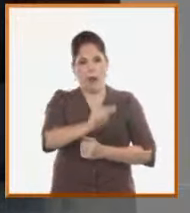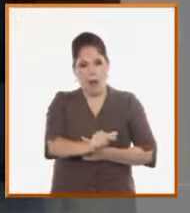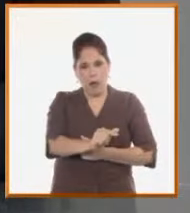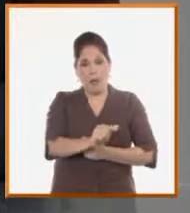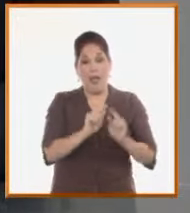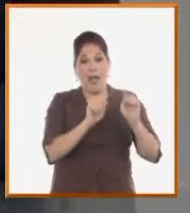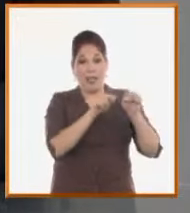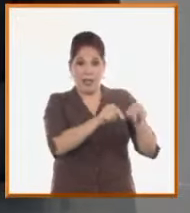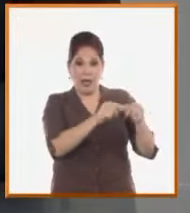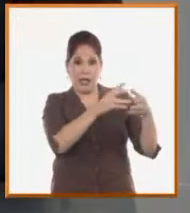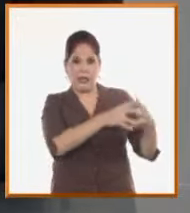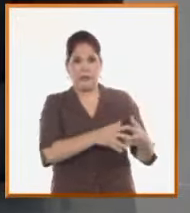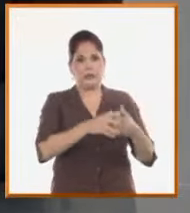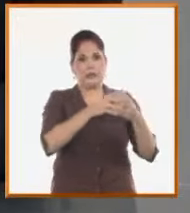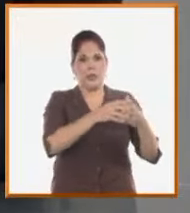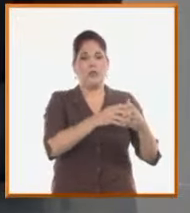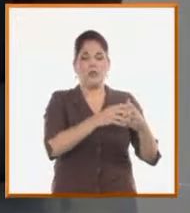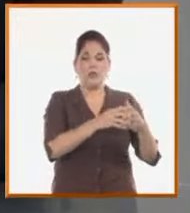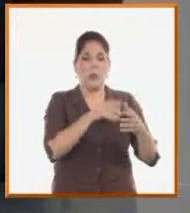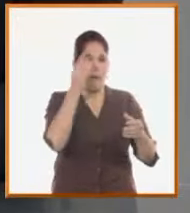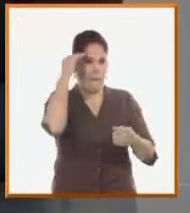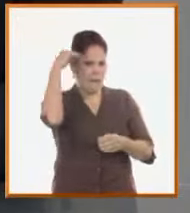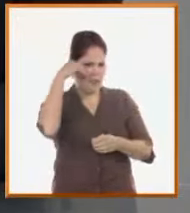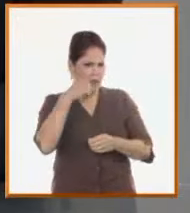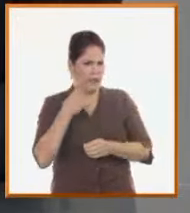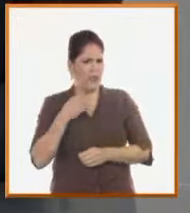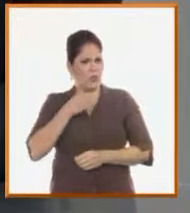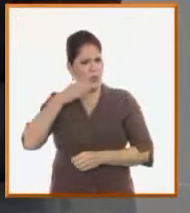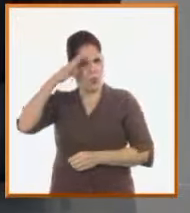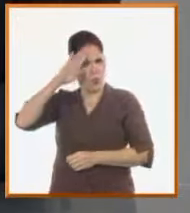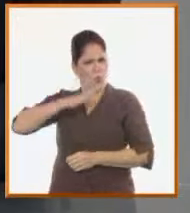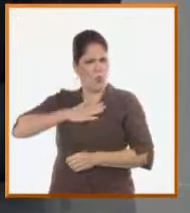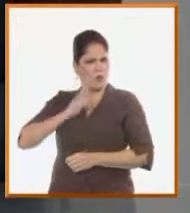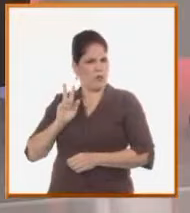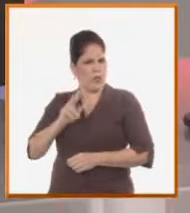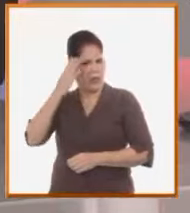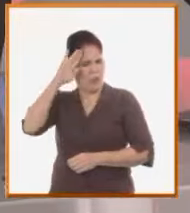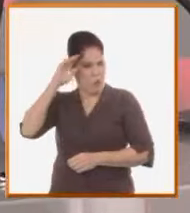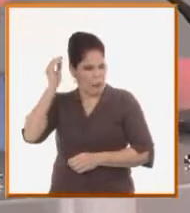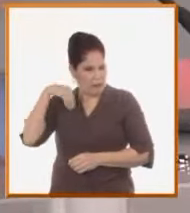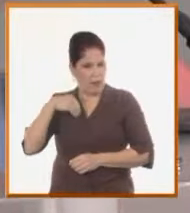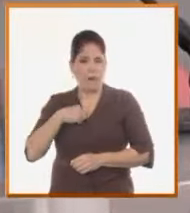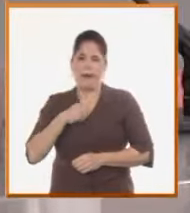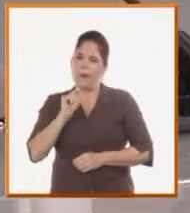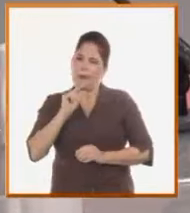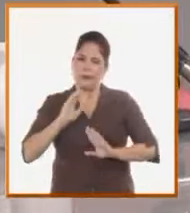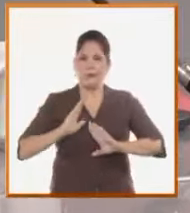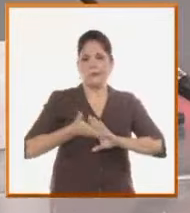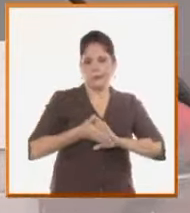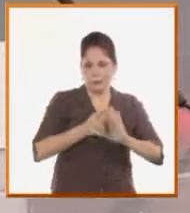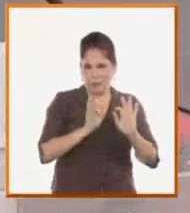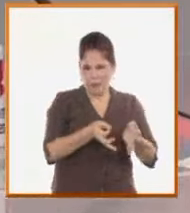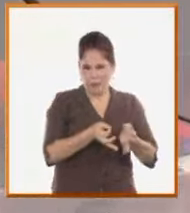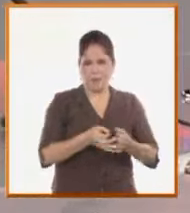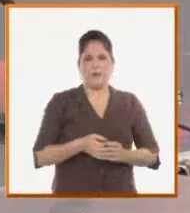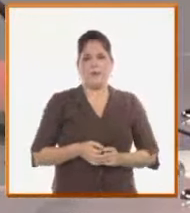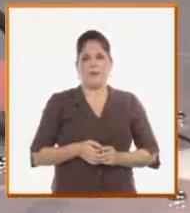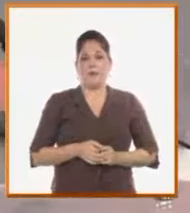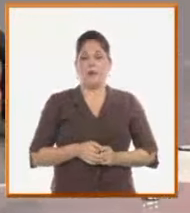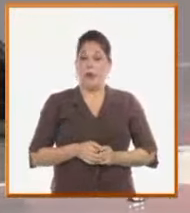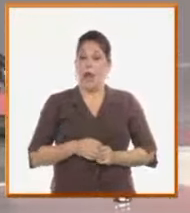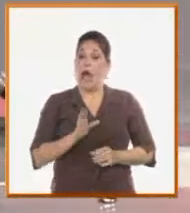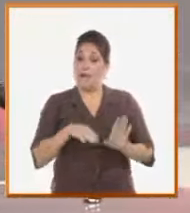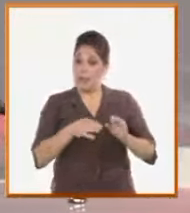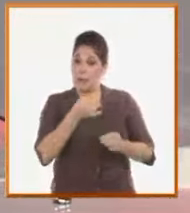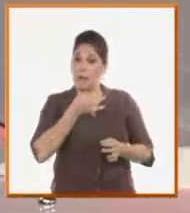embajada de Estados Unidos en el país desde donde quieren viajar. Y realmente me cuentan